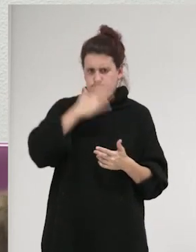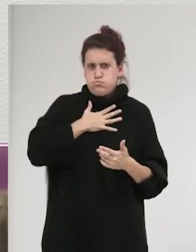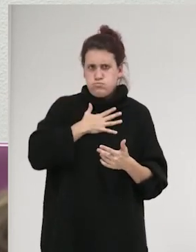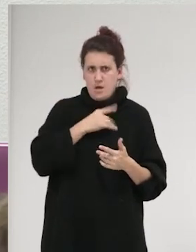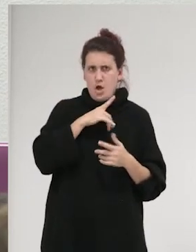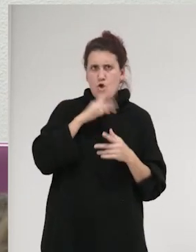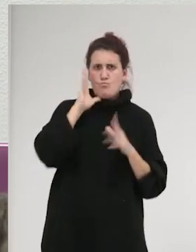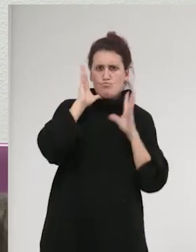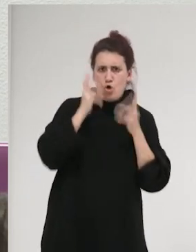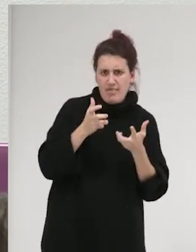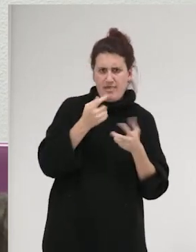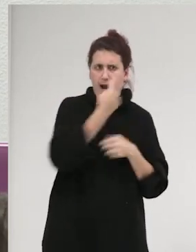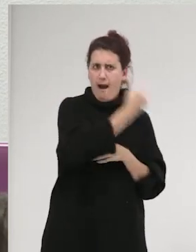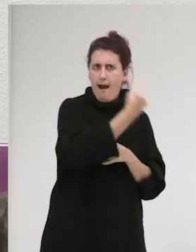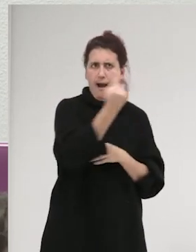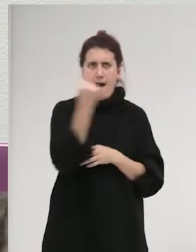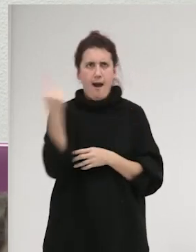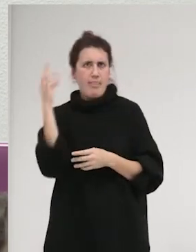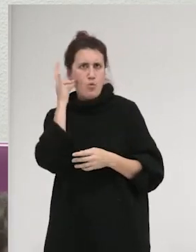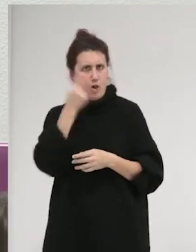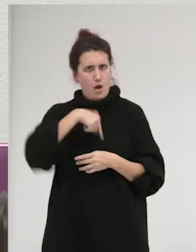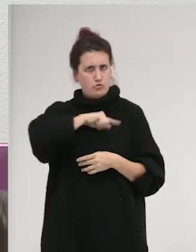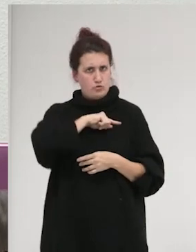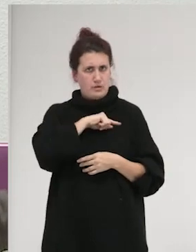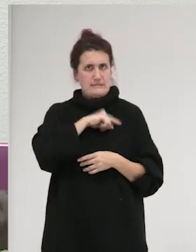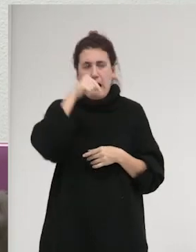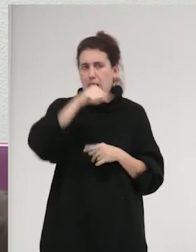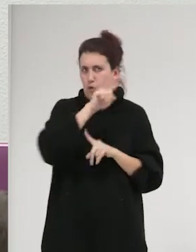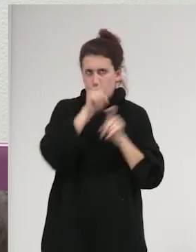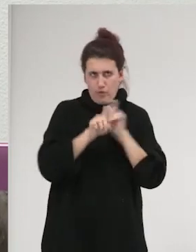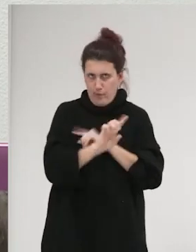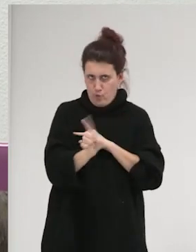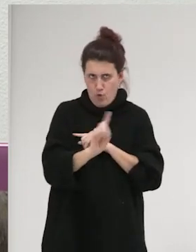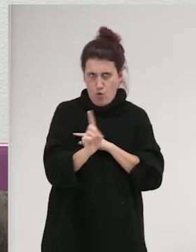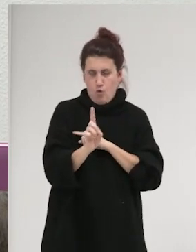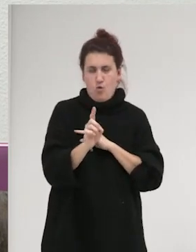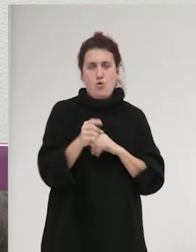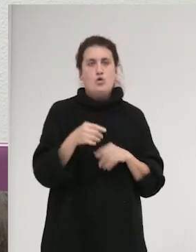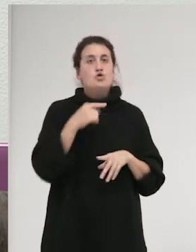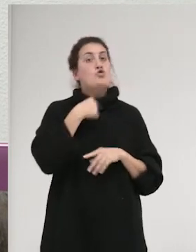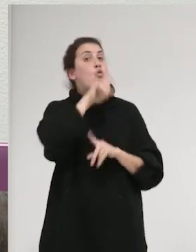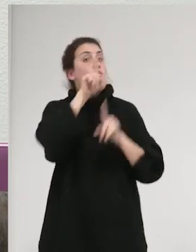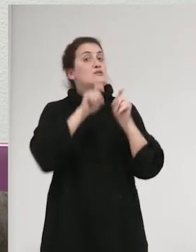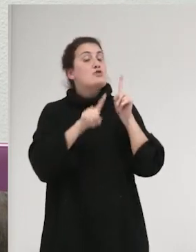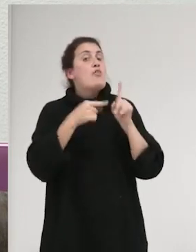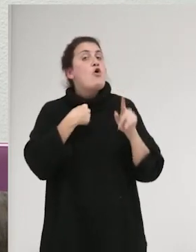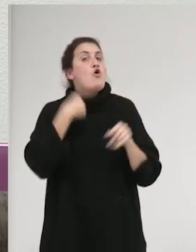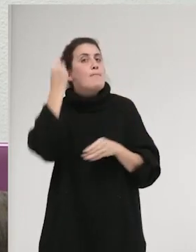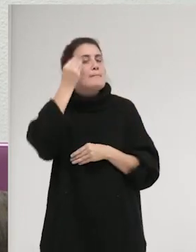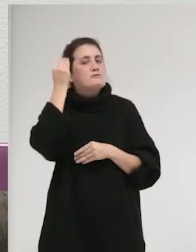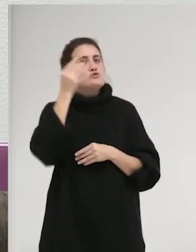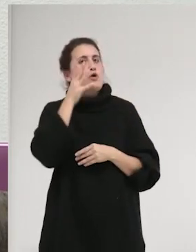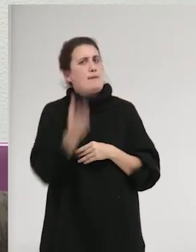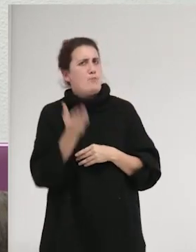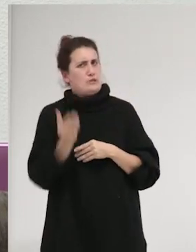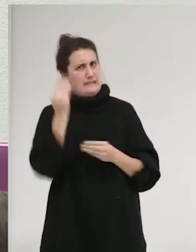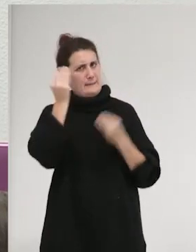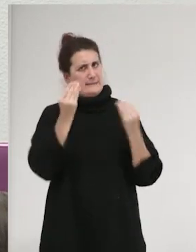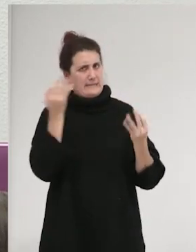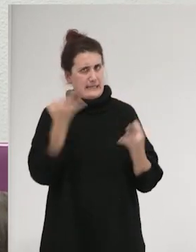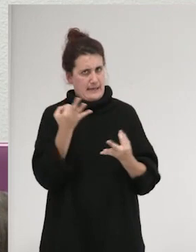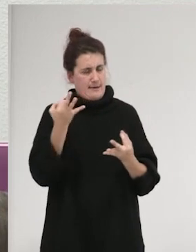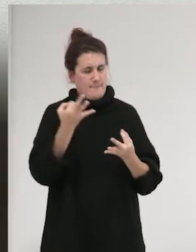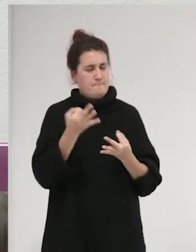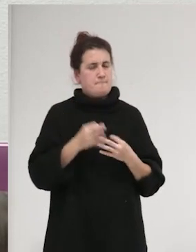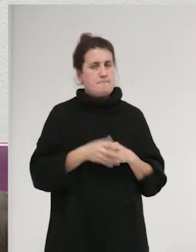en cada una de nosotras, aquí no estoy cuestionando esto. Lo que estoy cuestionando, o lo que me parece que es importante pensar, es